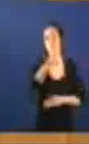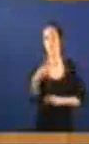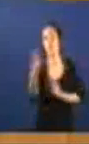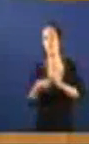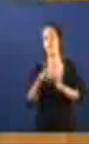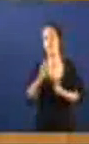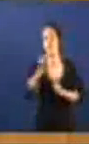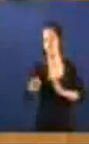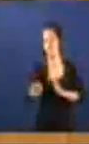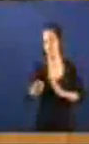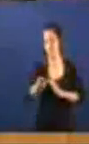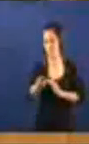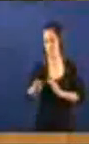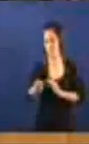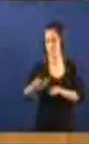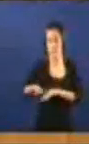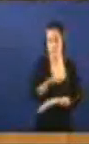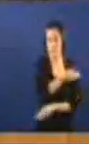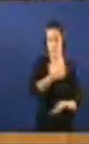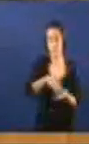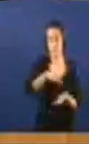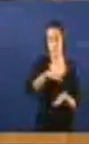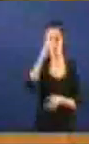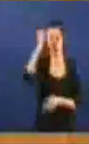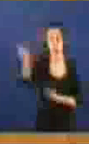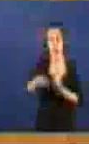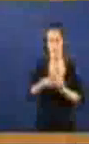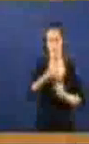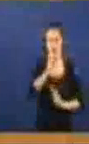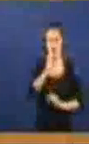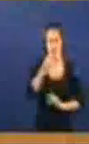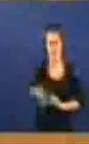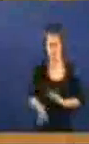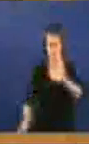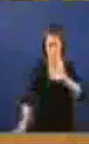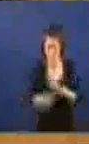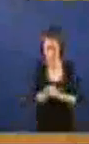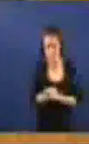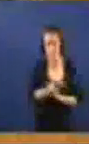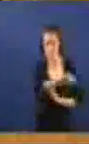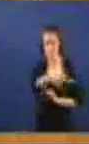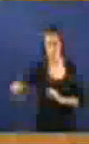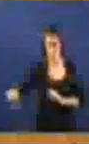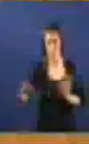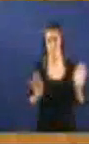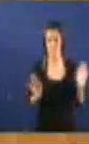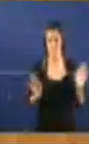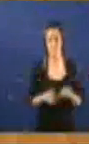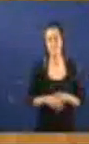Precedida por O real decreto Que xa foi mencionado Estafa O seña Vostedes Imagínanse